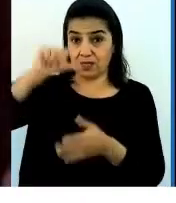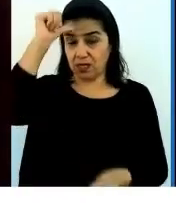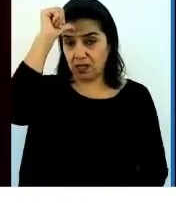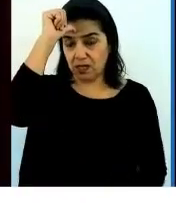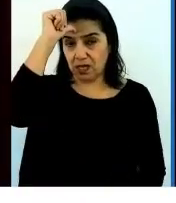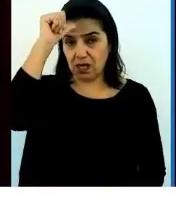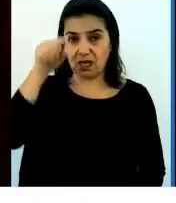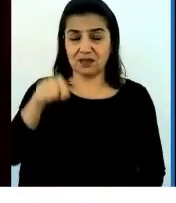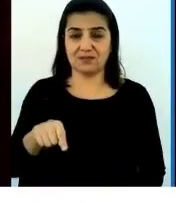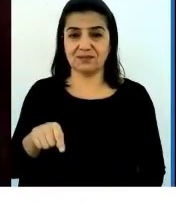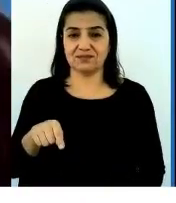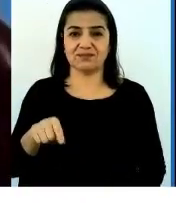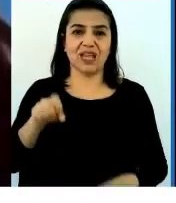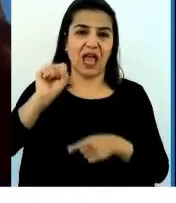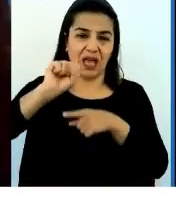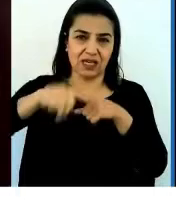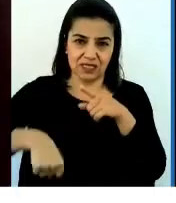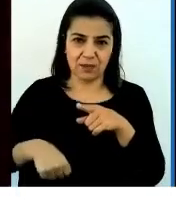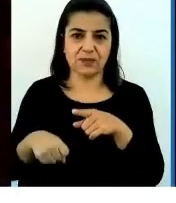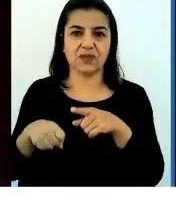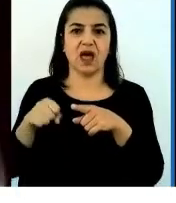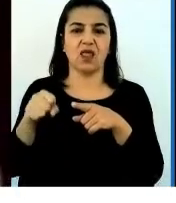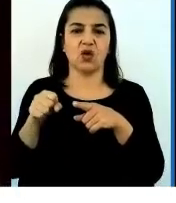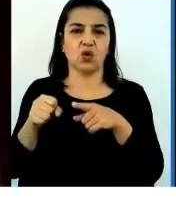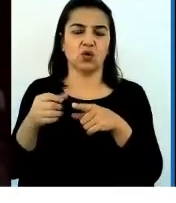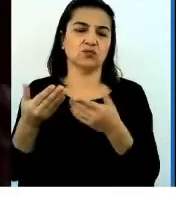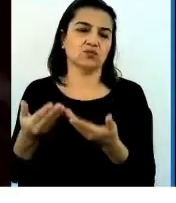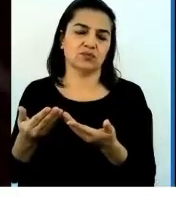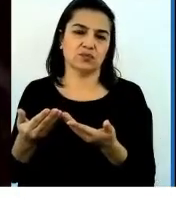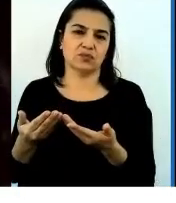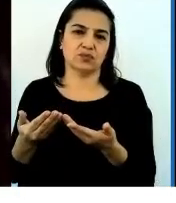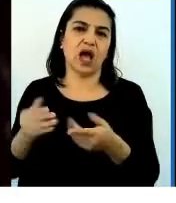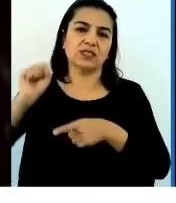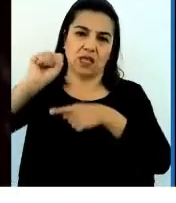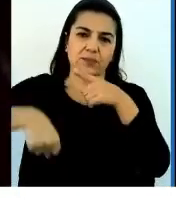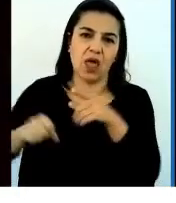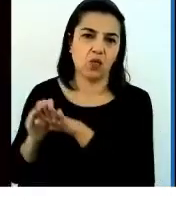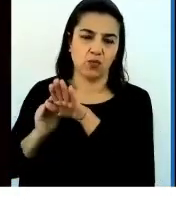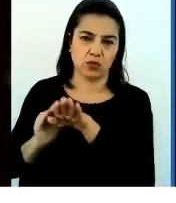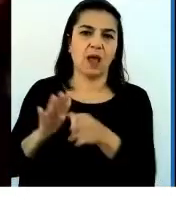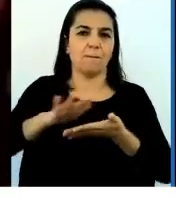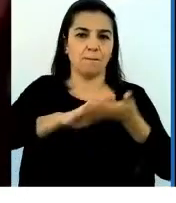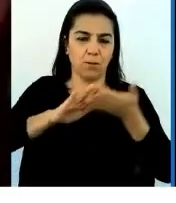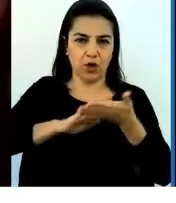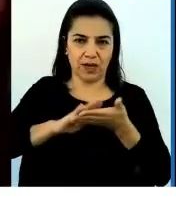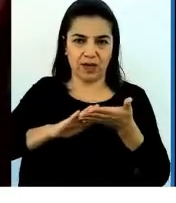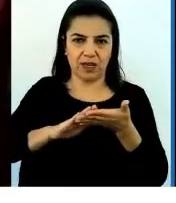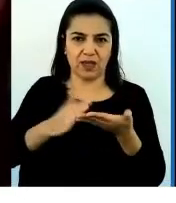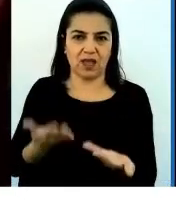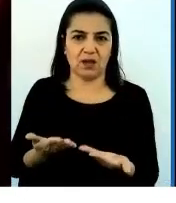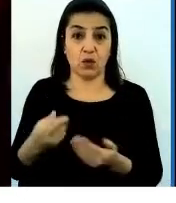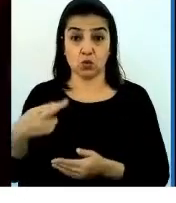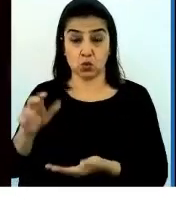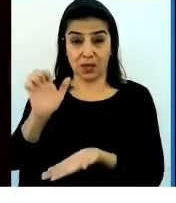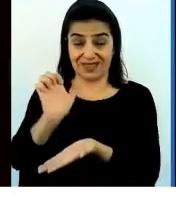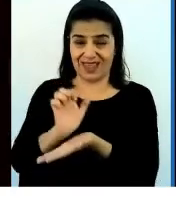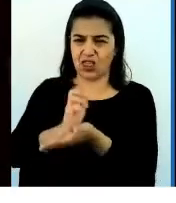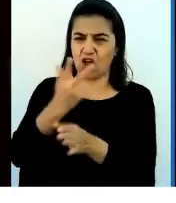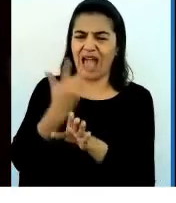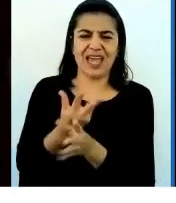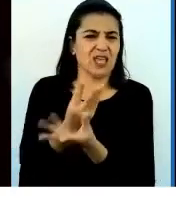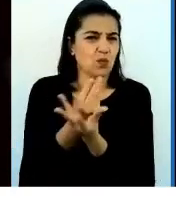aceptado de hacer que el millet tiene subsidies. Por ejemplo, el Estado tiene mucho a hacer. El Estado